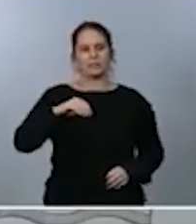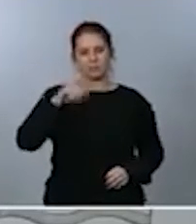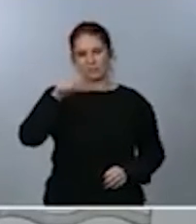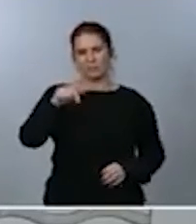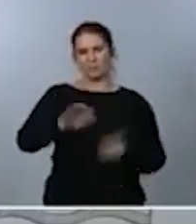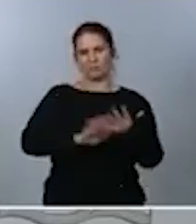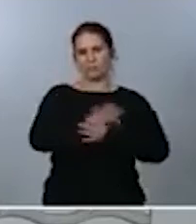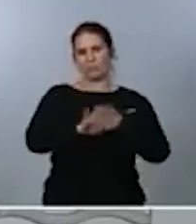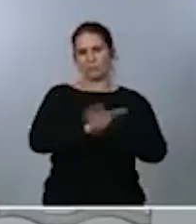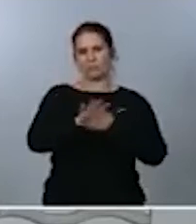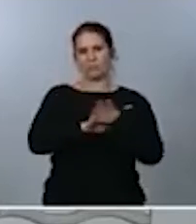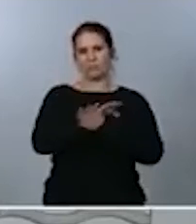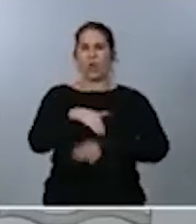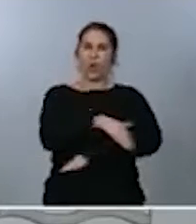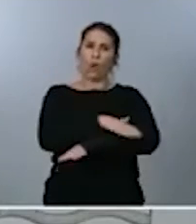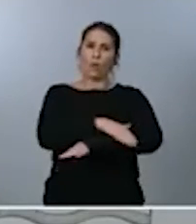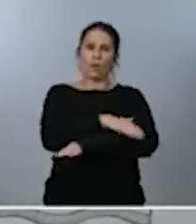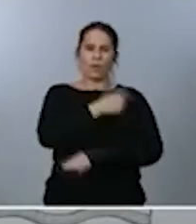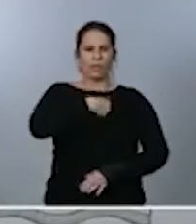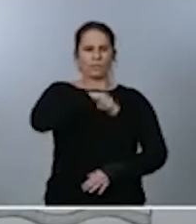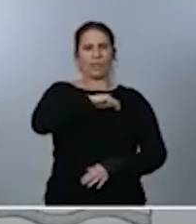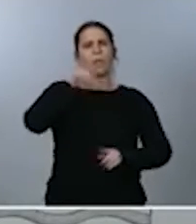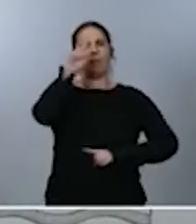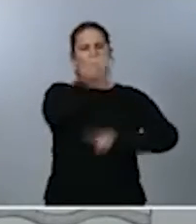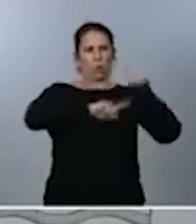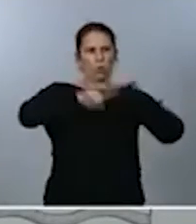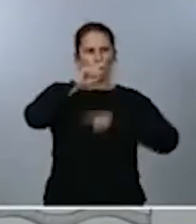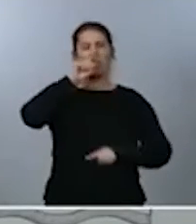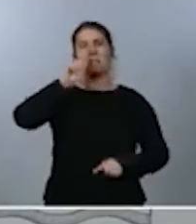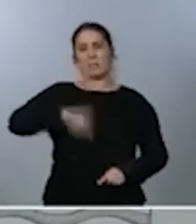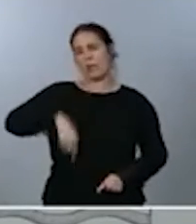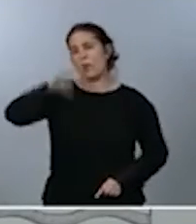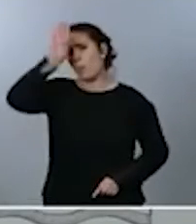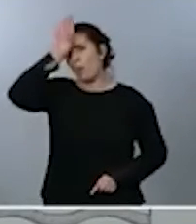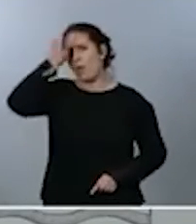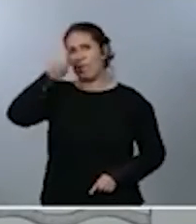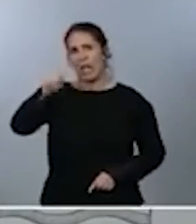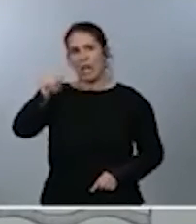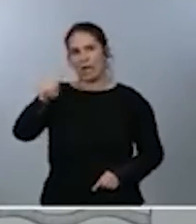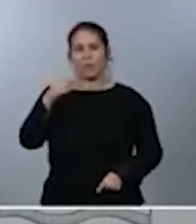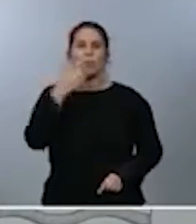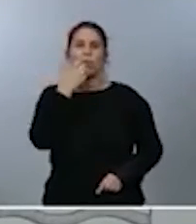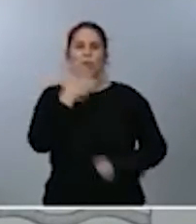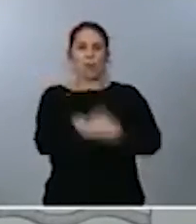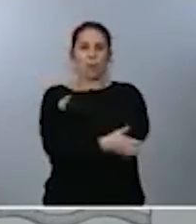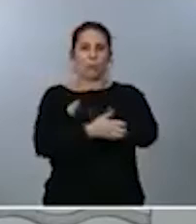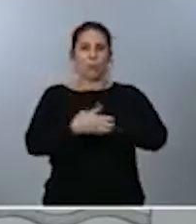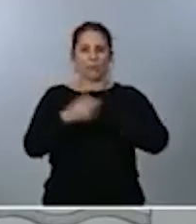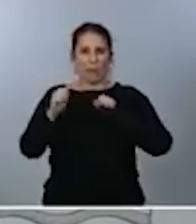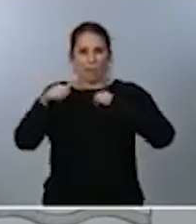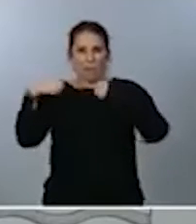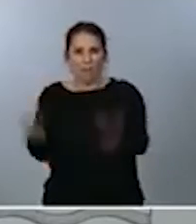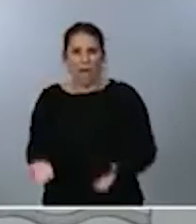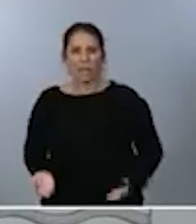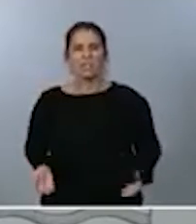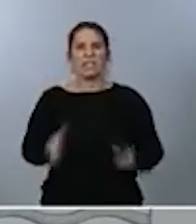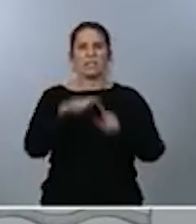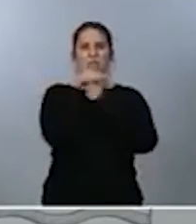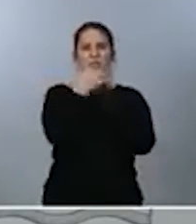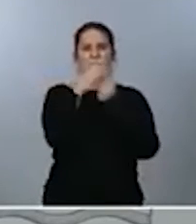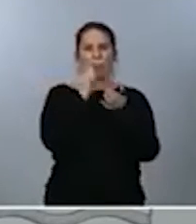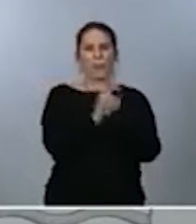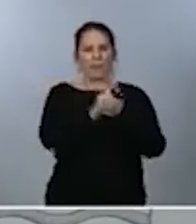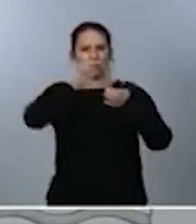mucho al Gobierno de España, entendemos que también al Vaticano, como el aumento de la pobreza, la situación de exclusión que pueden vivir